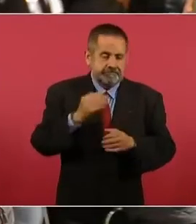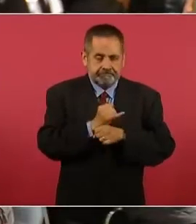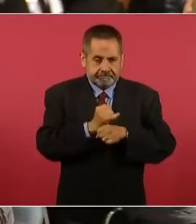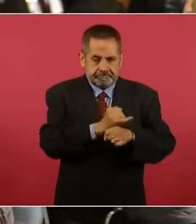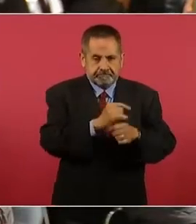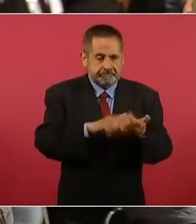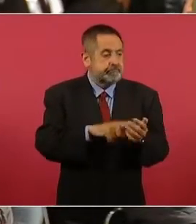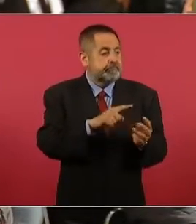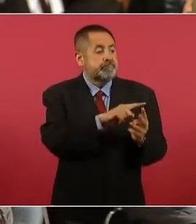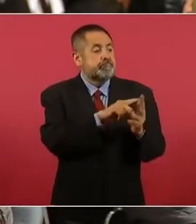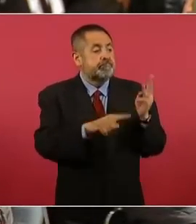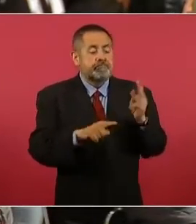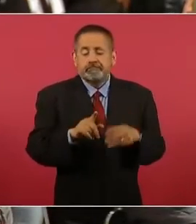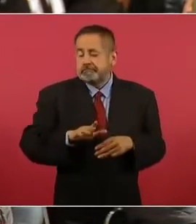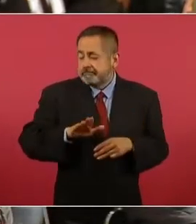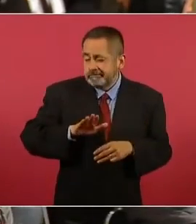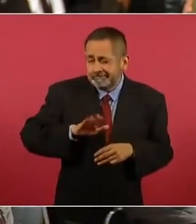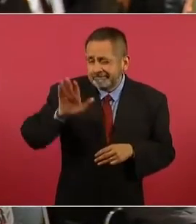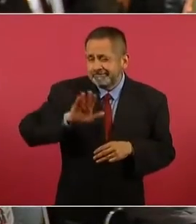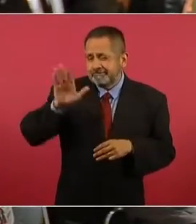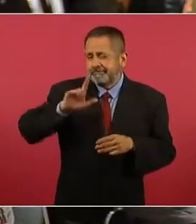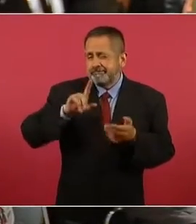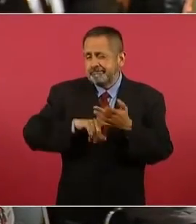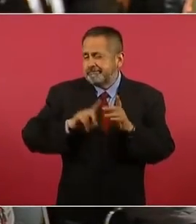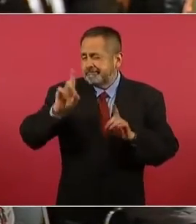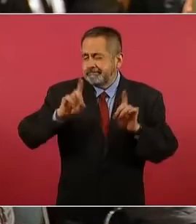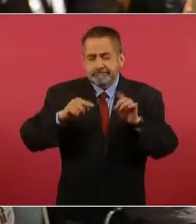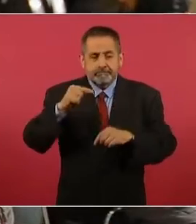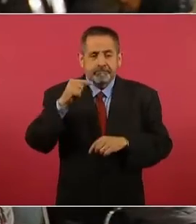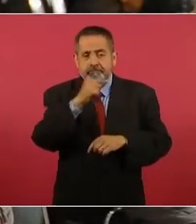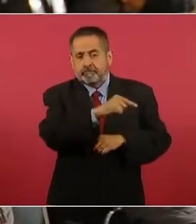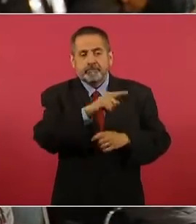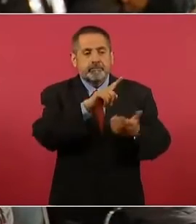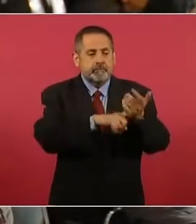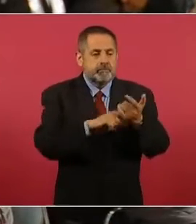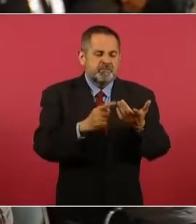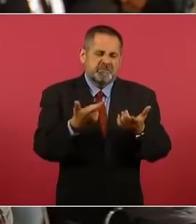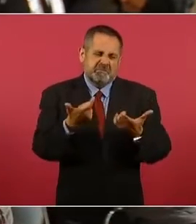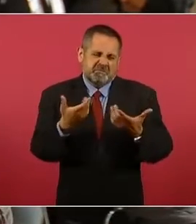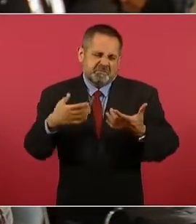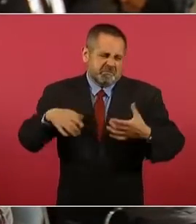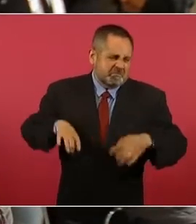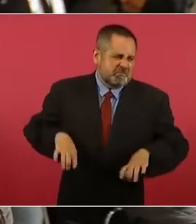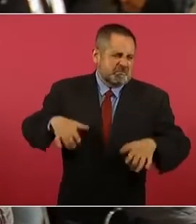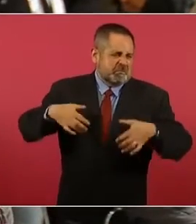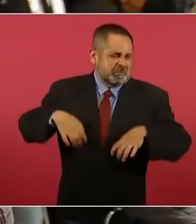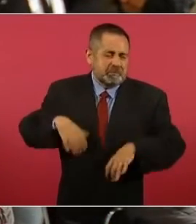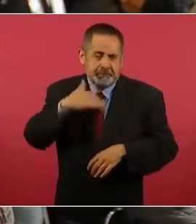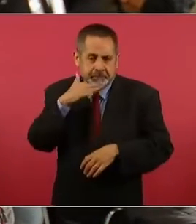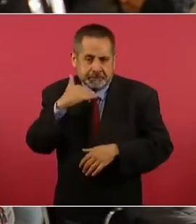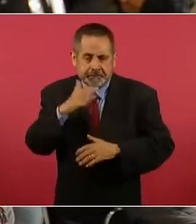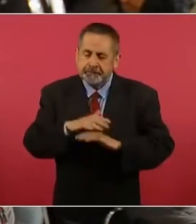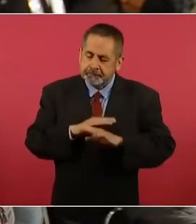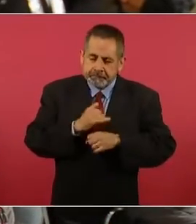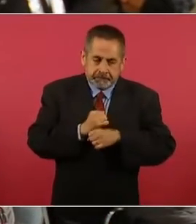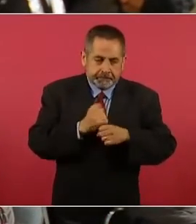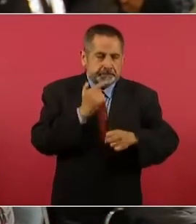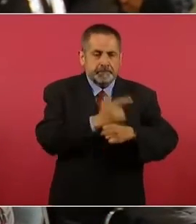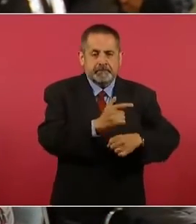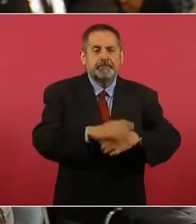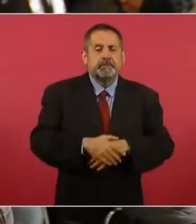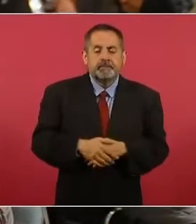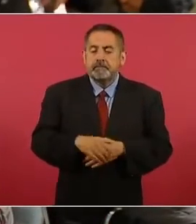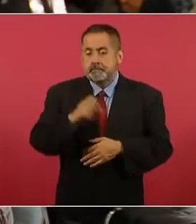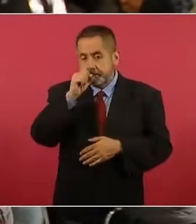investiga por el presunto o que estarían implicados en un presunto enriquecimiento ilícito. También se les ha venido